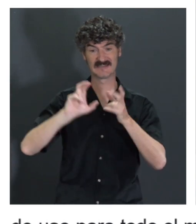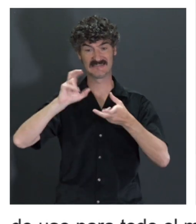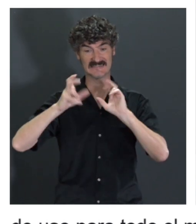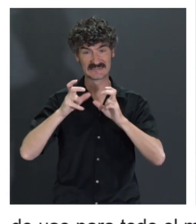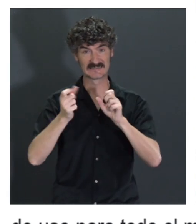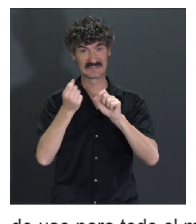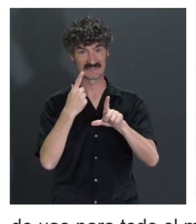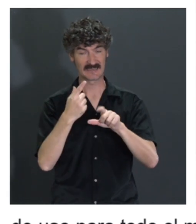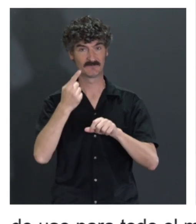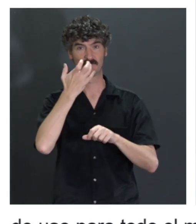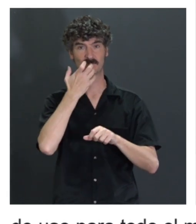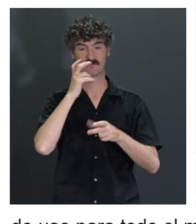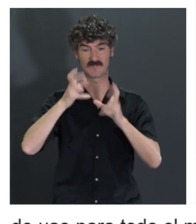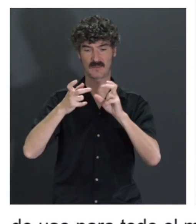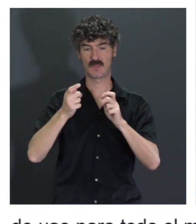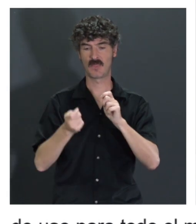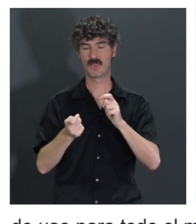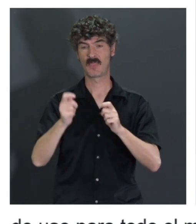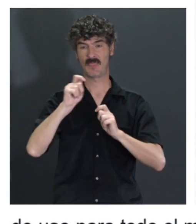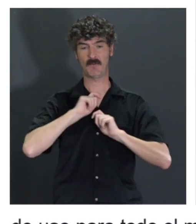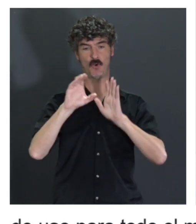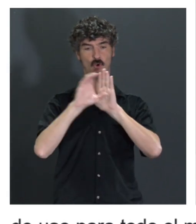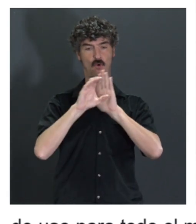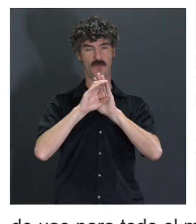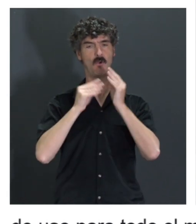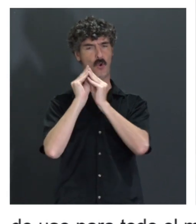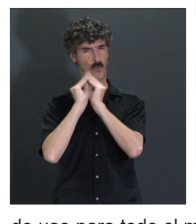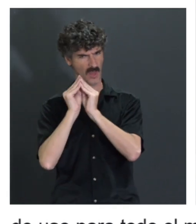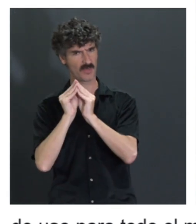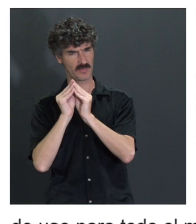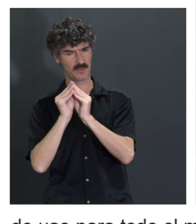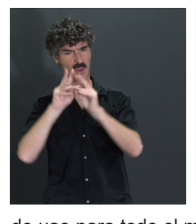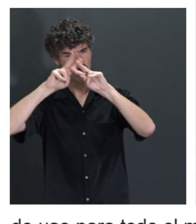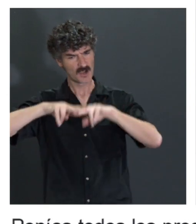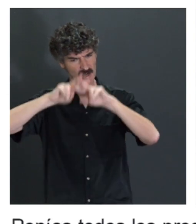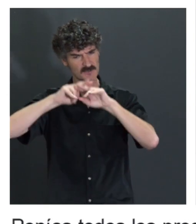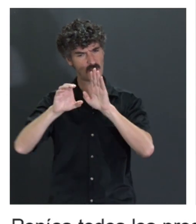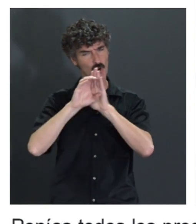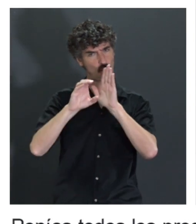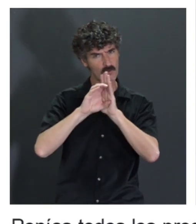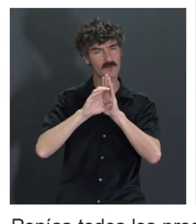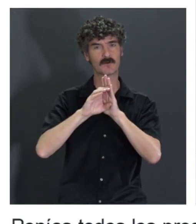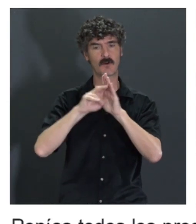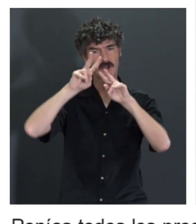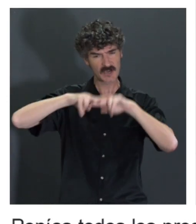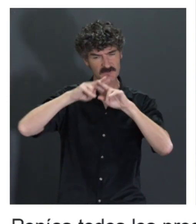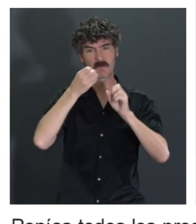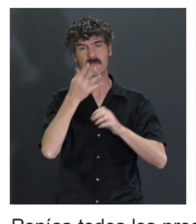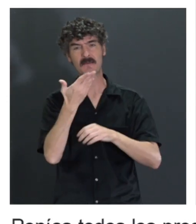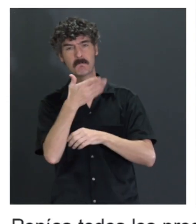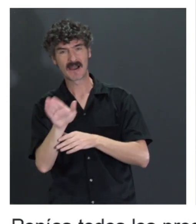chat también le dice generame un código para hacer no sé qué y te lo hacía, te revisaba el tuyo, te decía si estaba bien, si estaba mal.